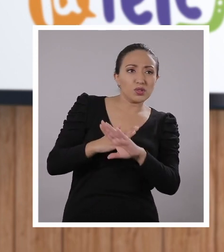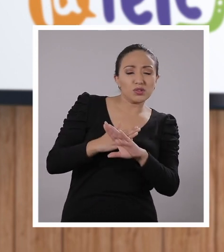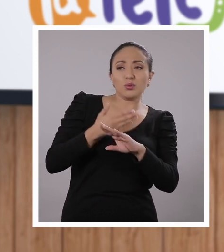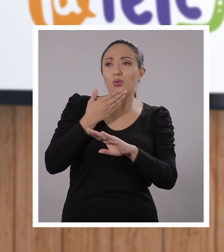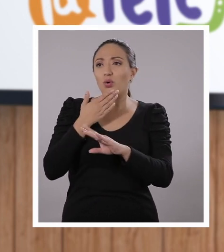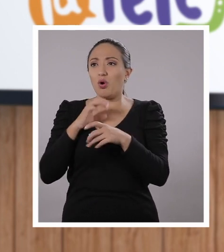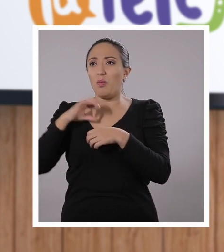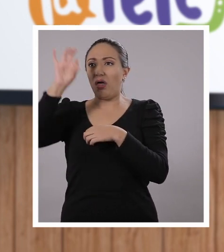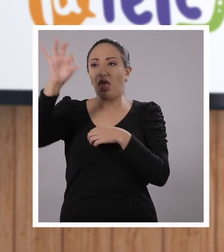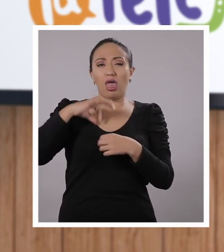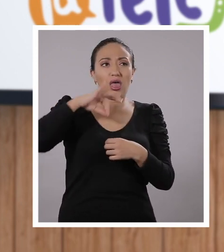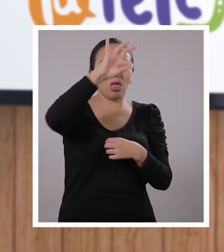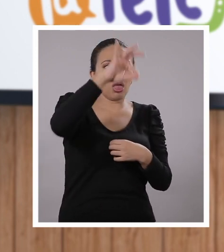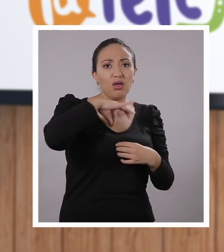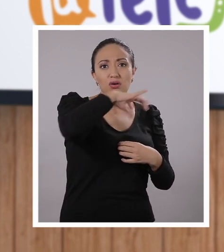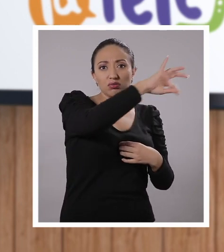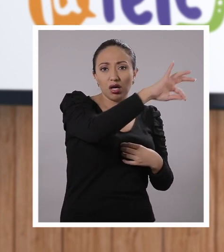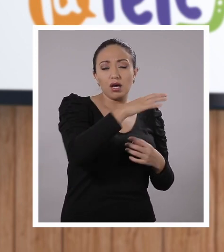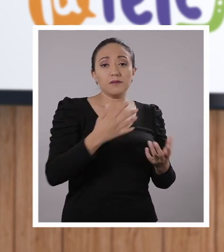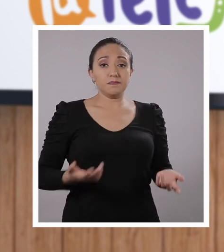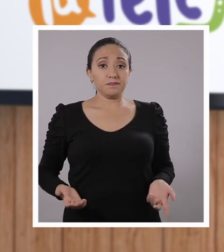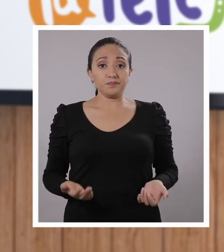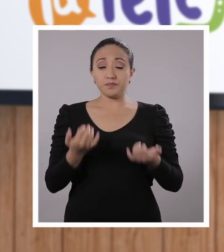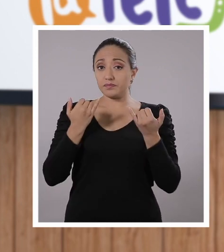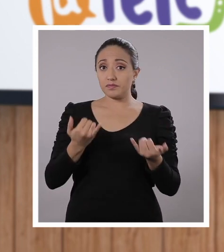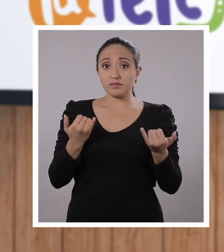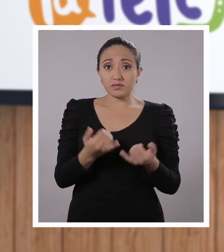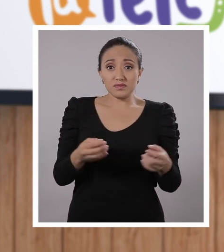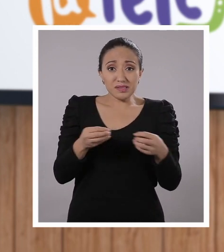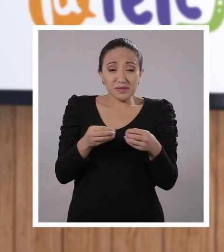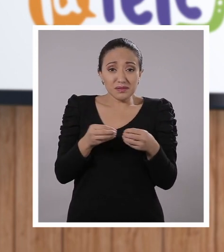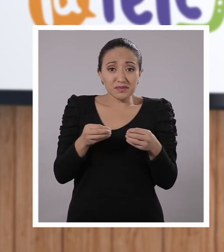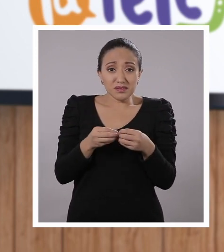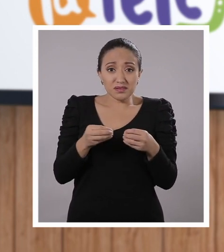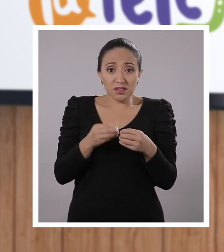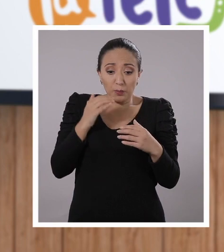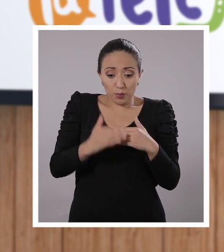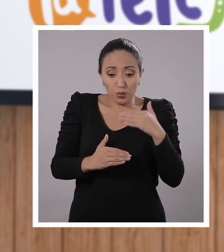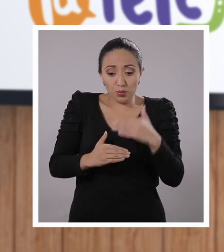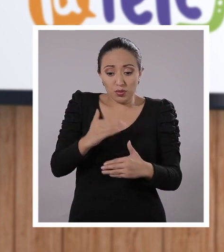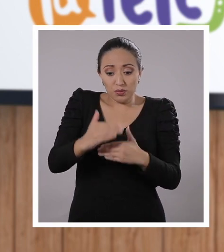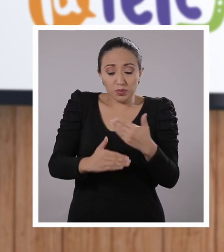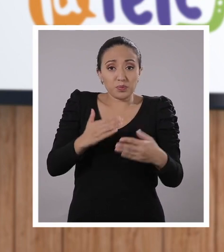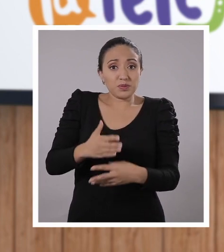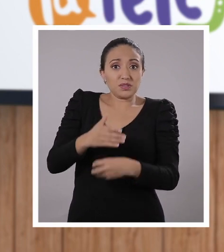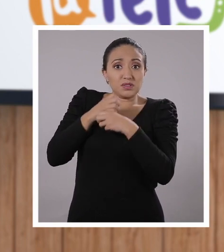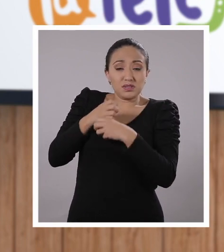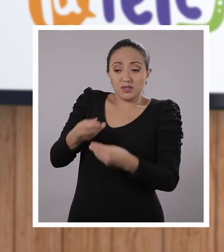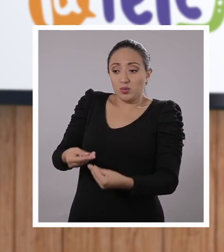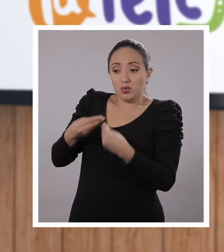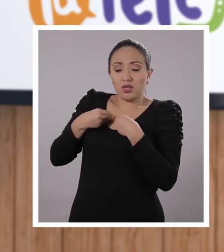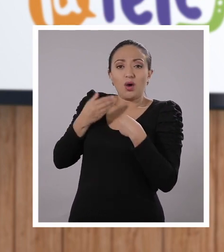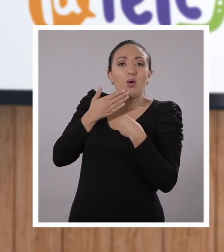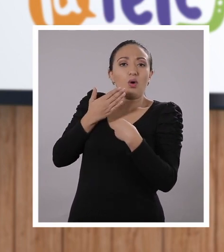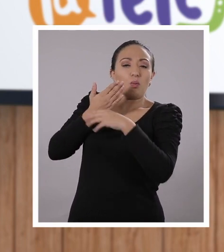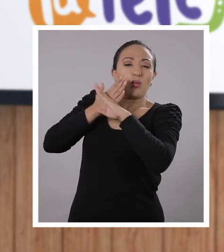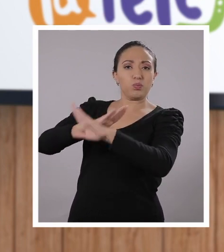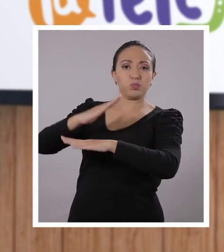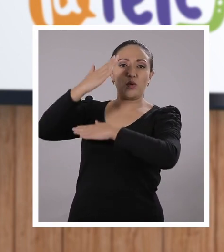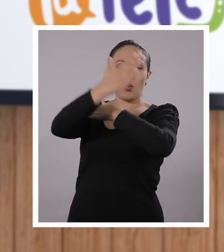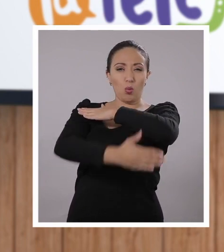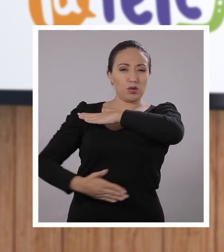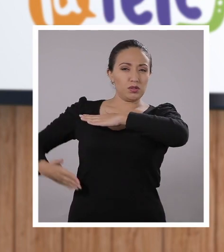protegernos y hoy por hoy lo único que tenemos a nuestro favor son los protocolos de seguridad que son como estos